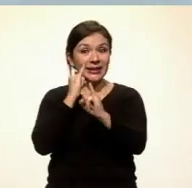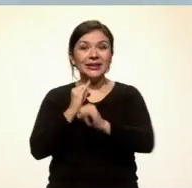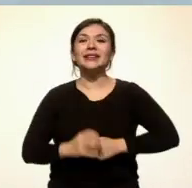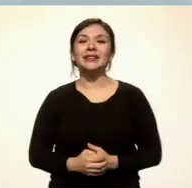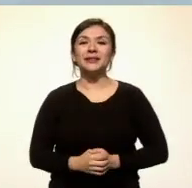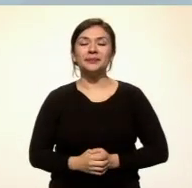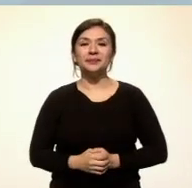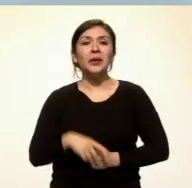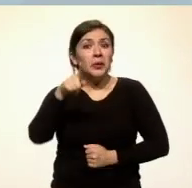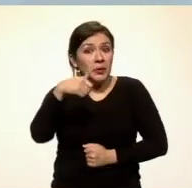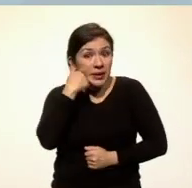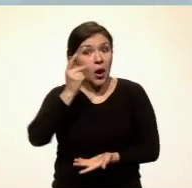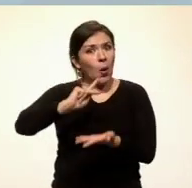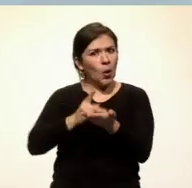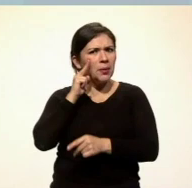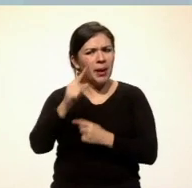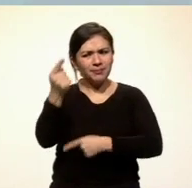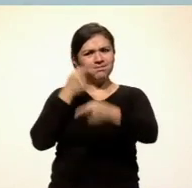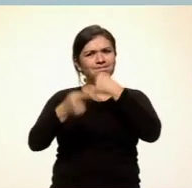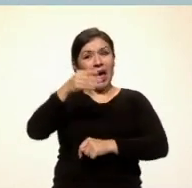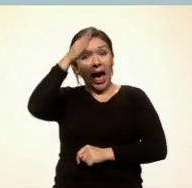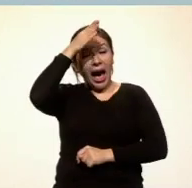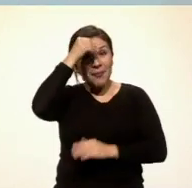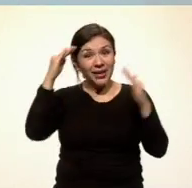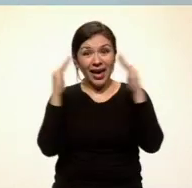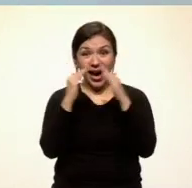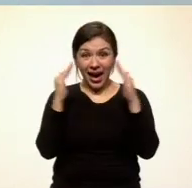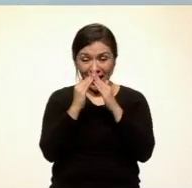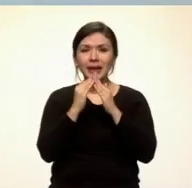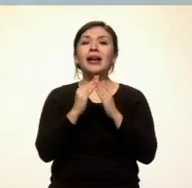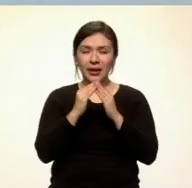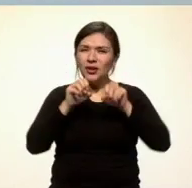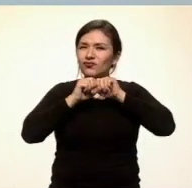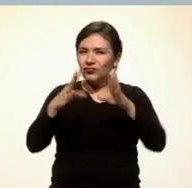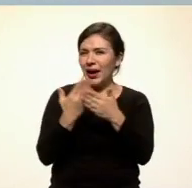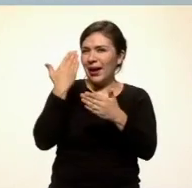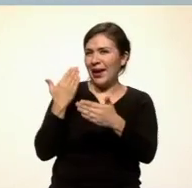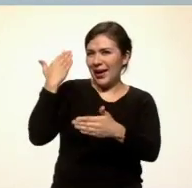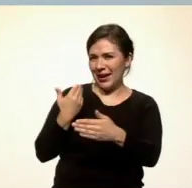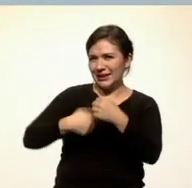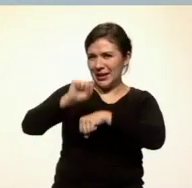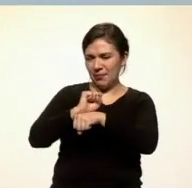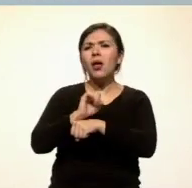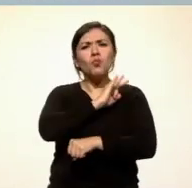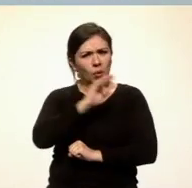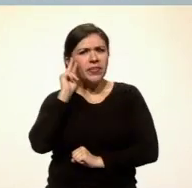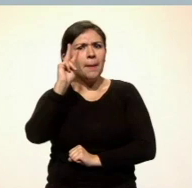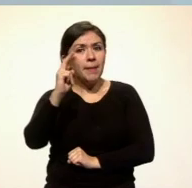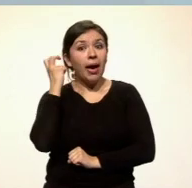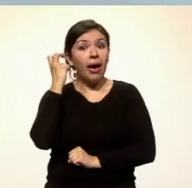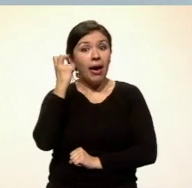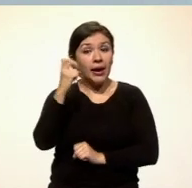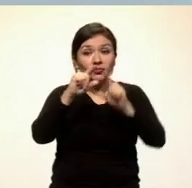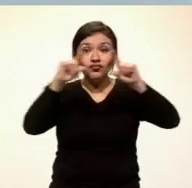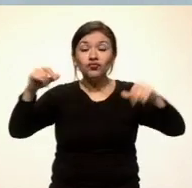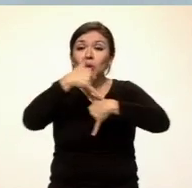Y si quieres volver a ver los programas Aprende en Casa transmitidos en semanas previas, los puedes encontrar en